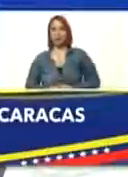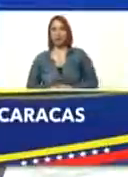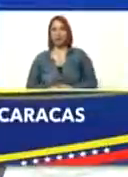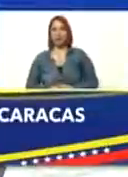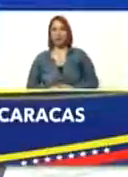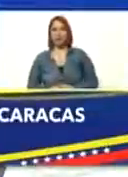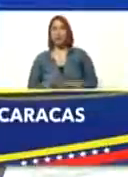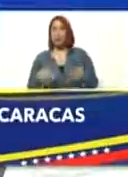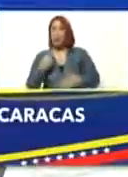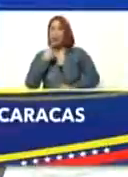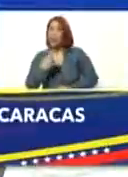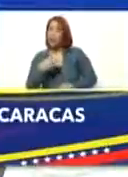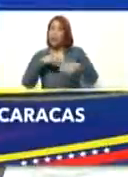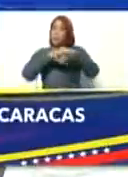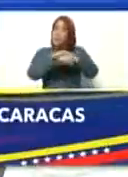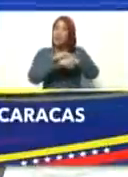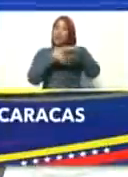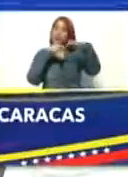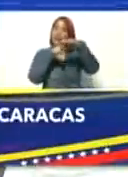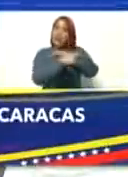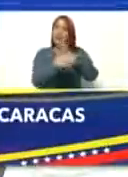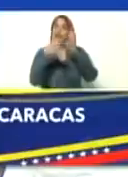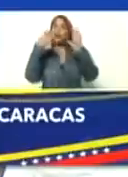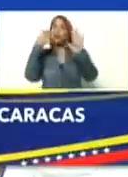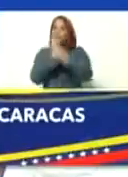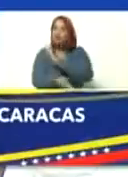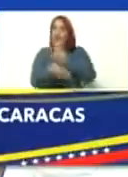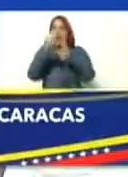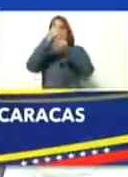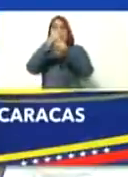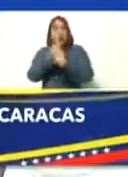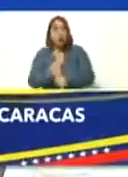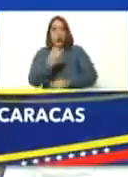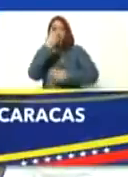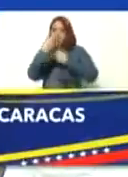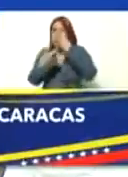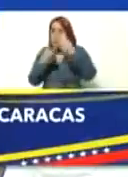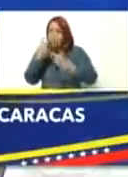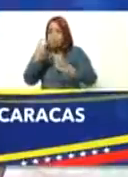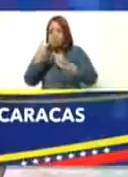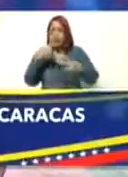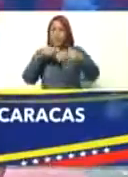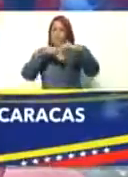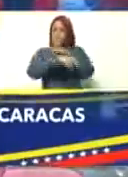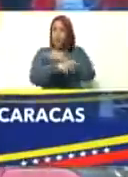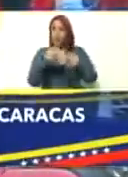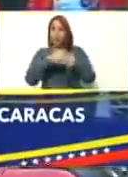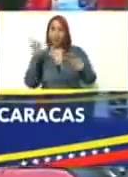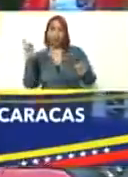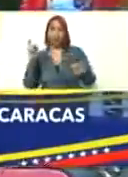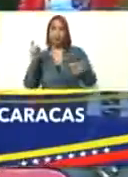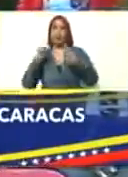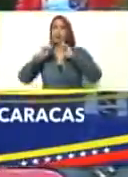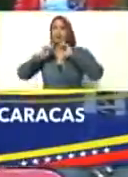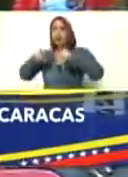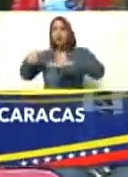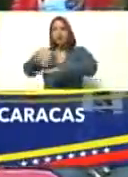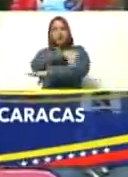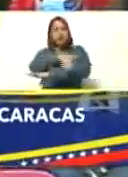Cuando digo Metro adentro son las estaciones. Metro afuera, los bulevares.